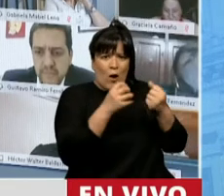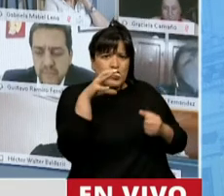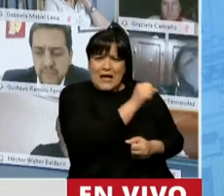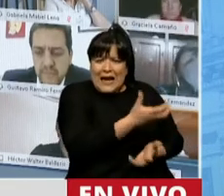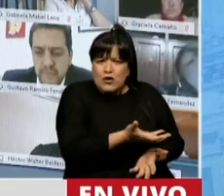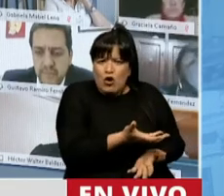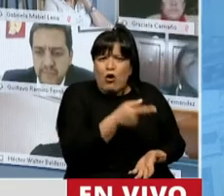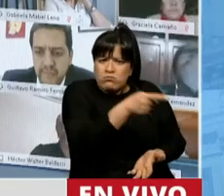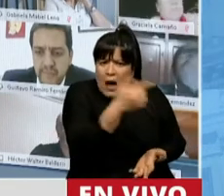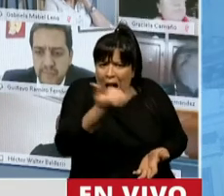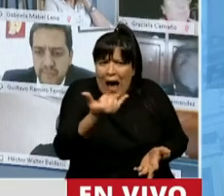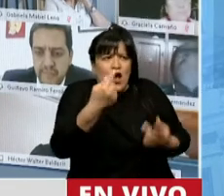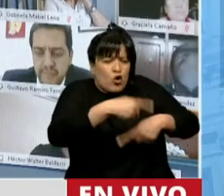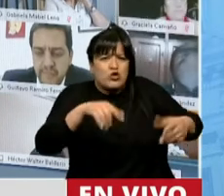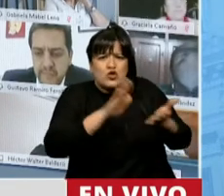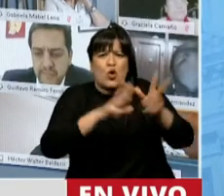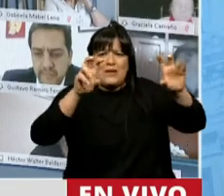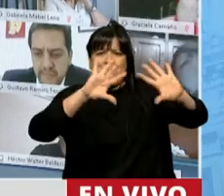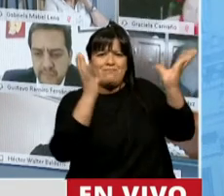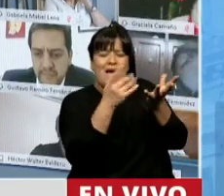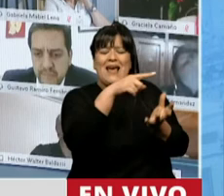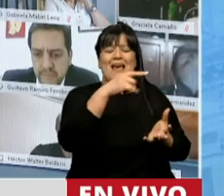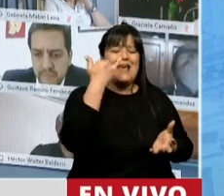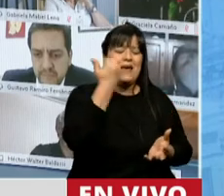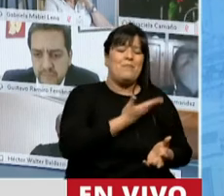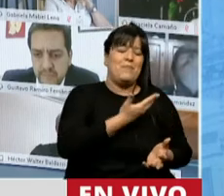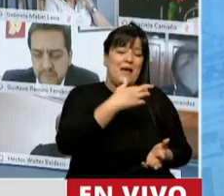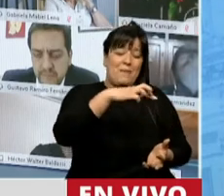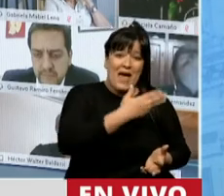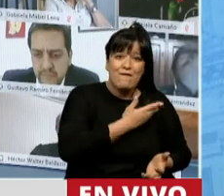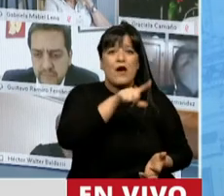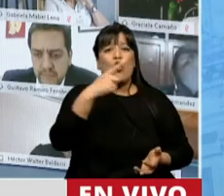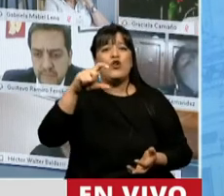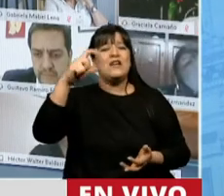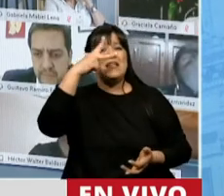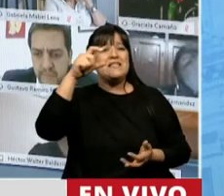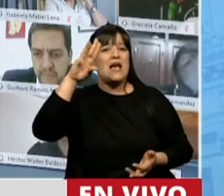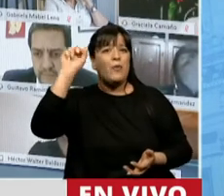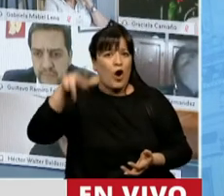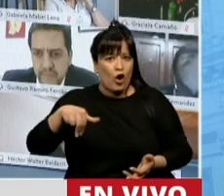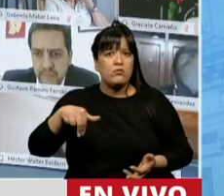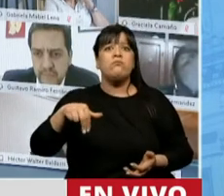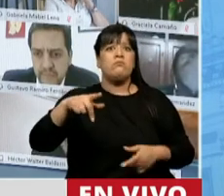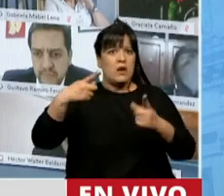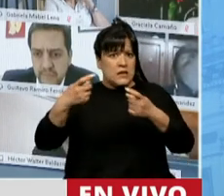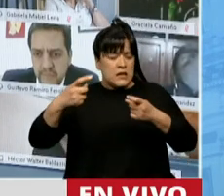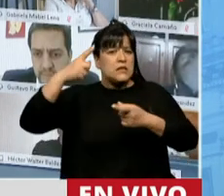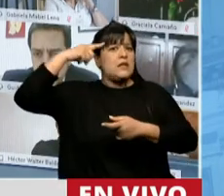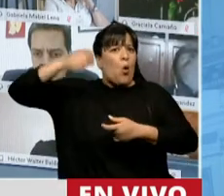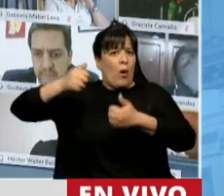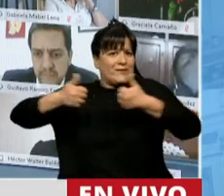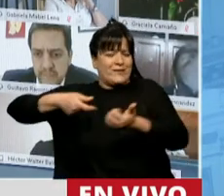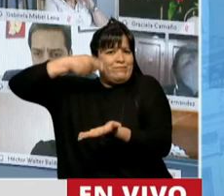comprendía mucha materia ambiental, el de YPF con Chevron, y que fue necesario un pronunciamiento de la Corte, en el caso Giustiniani,